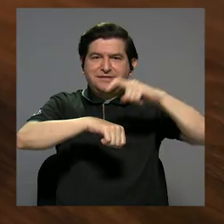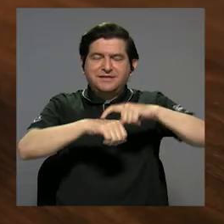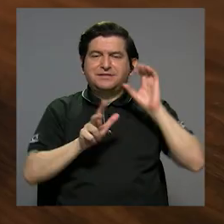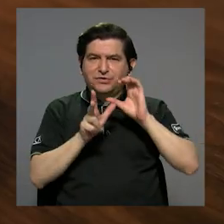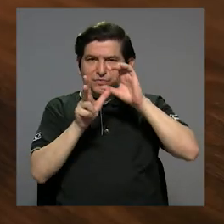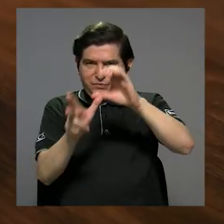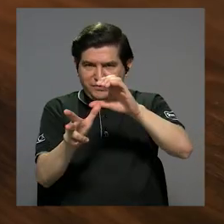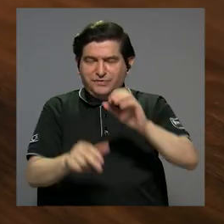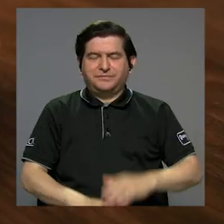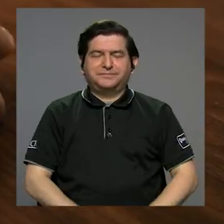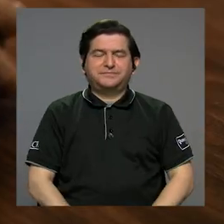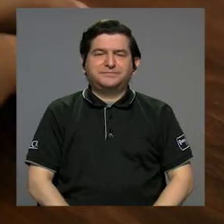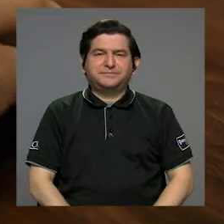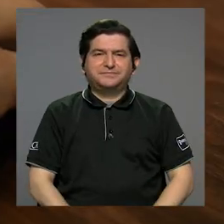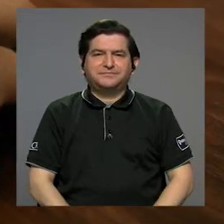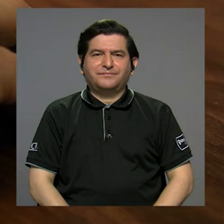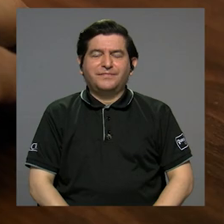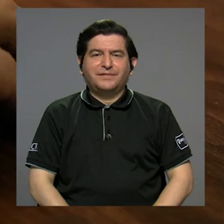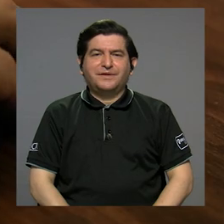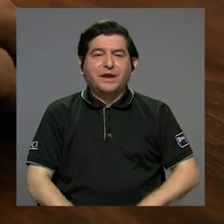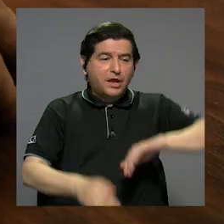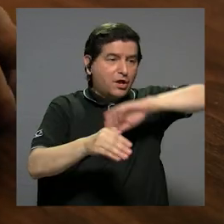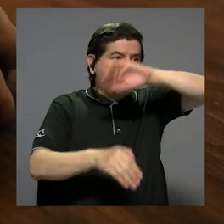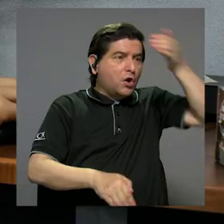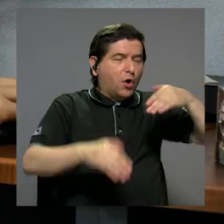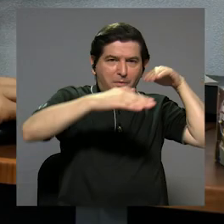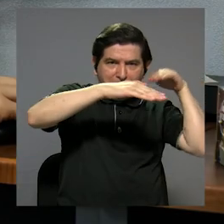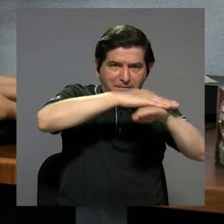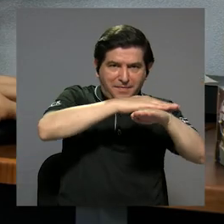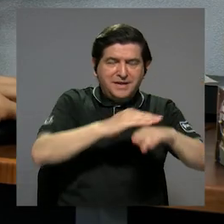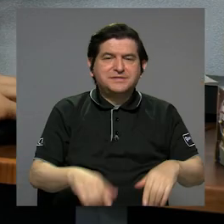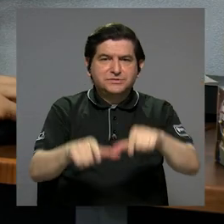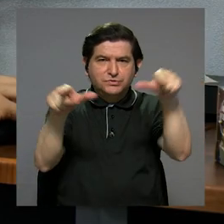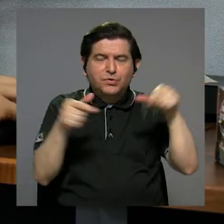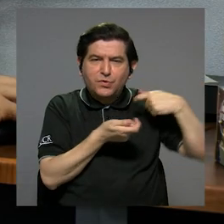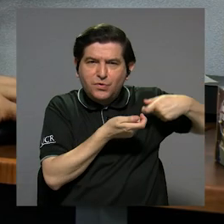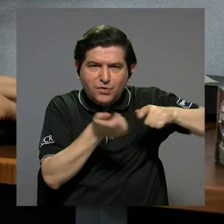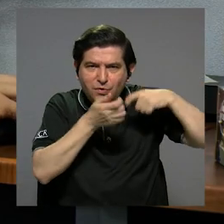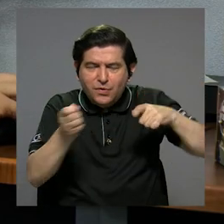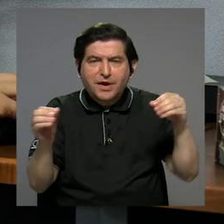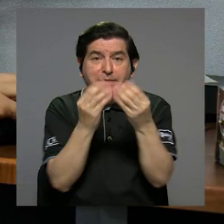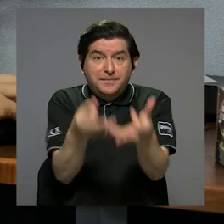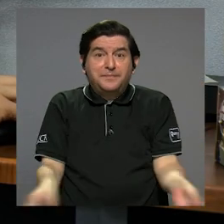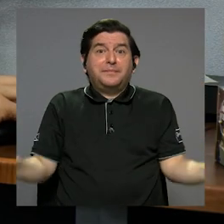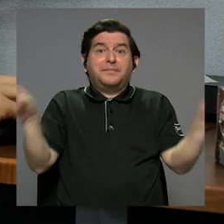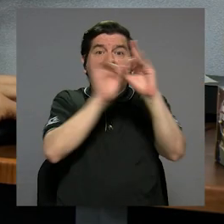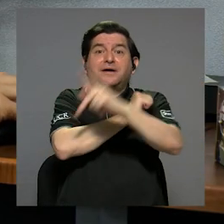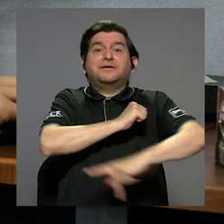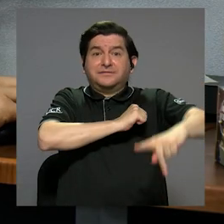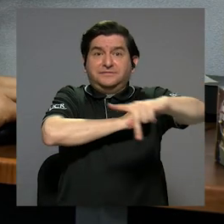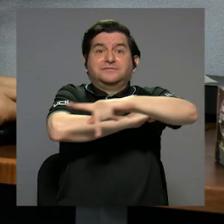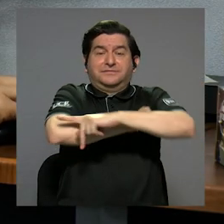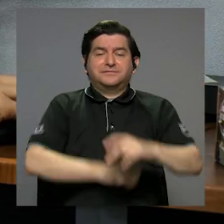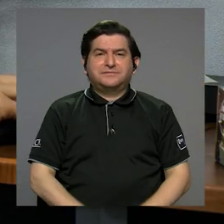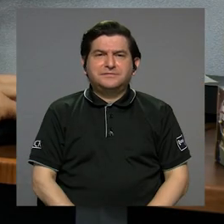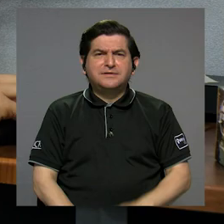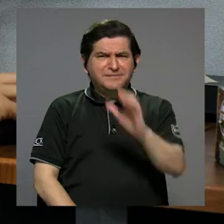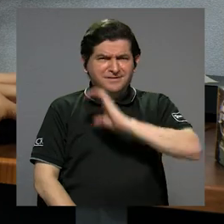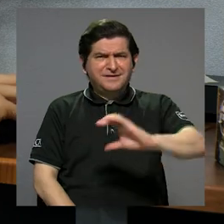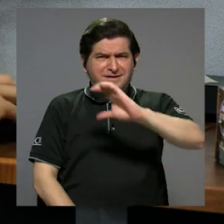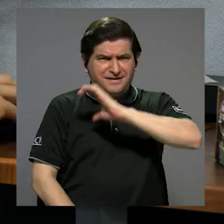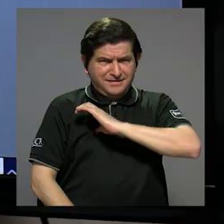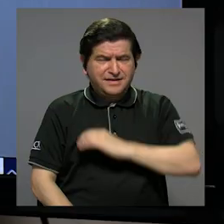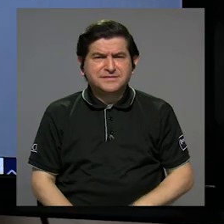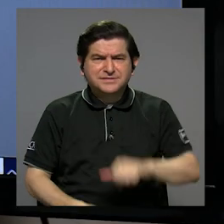habitantes precolombinos en la zona. Lomas en Tierros es uno de los asentamientos arqueológicos más importantes del país, que se